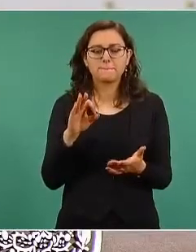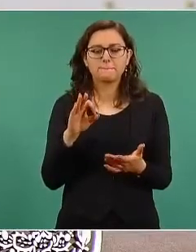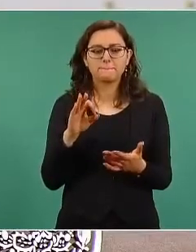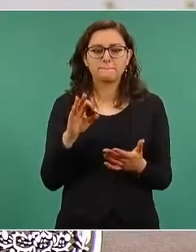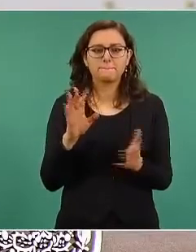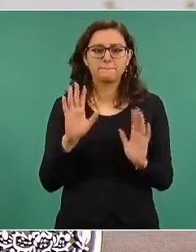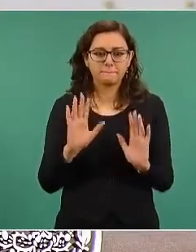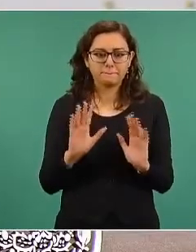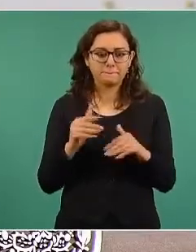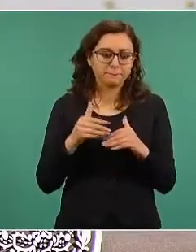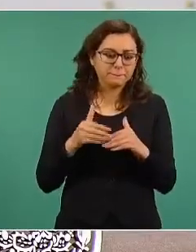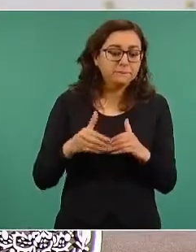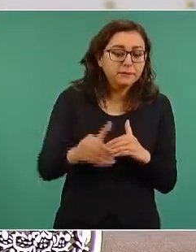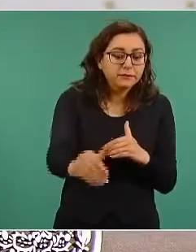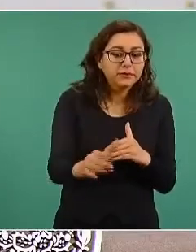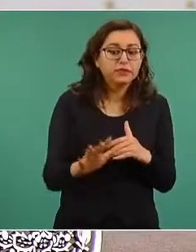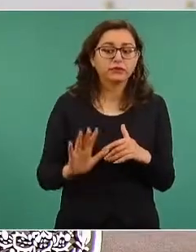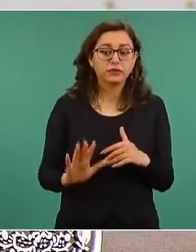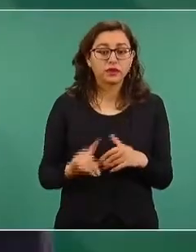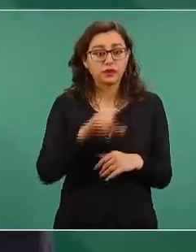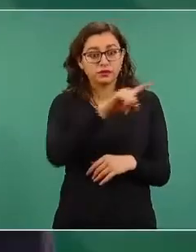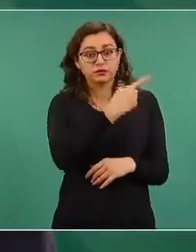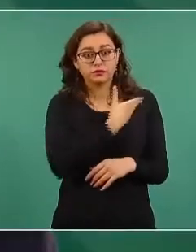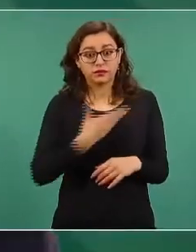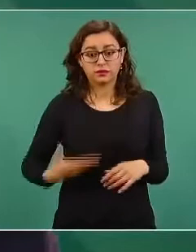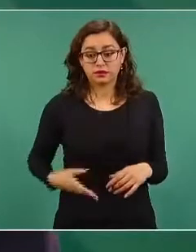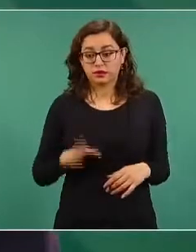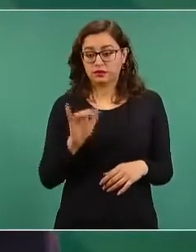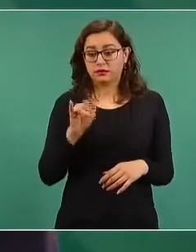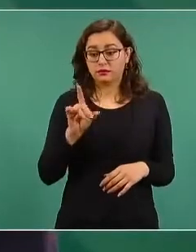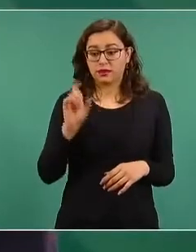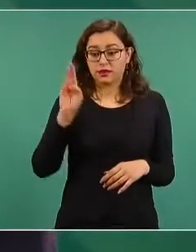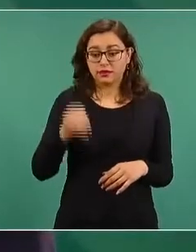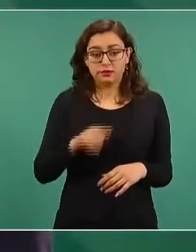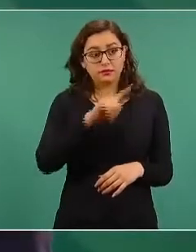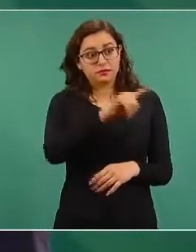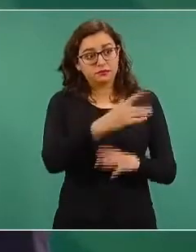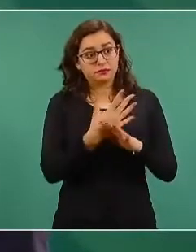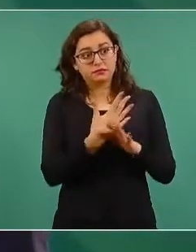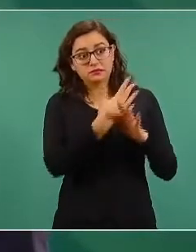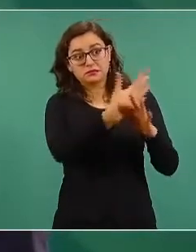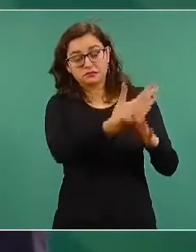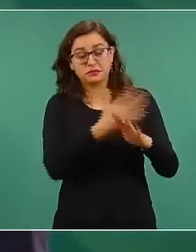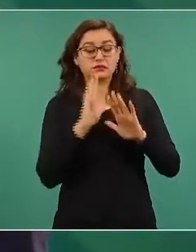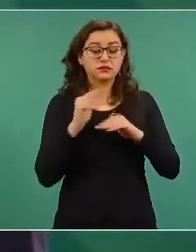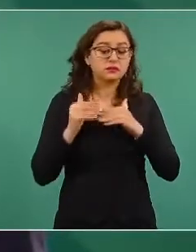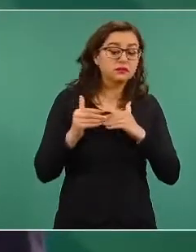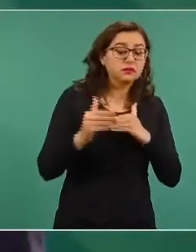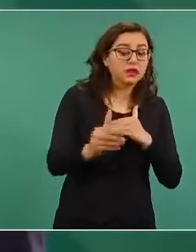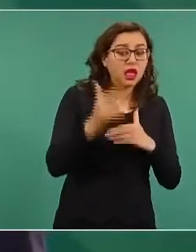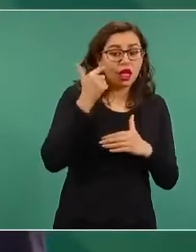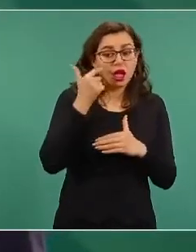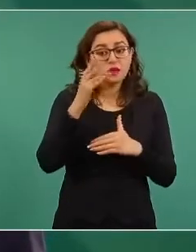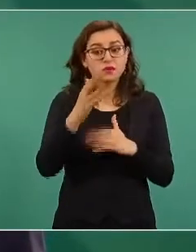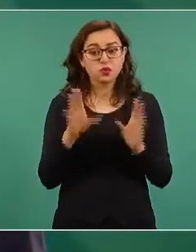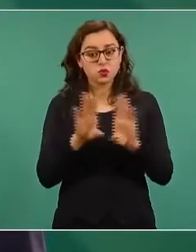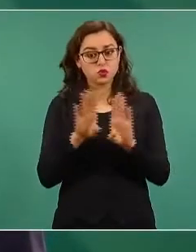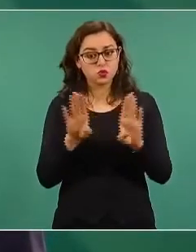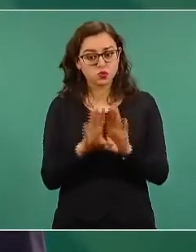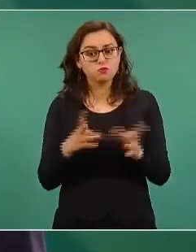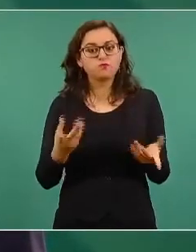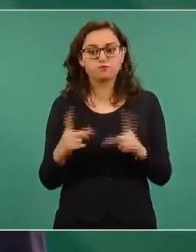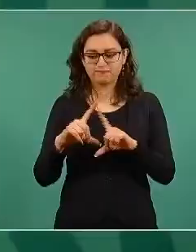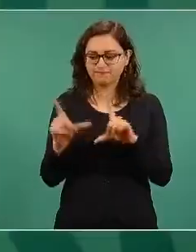hoy, como en estos días, por parte del presidente Biden, y es bueno para México.